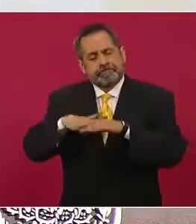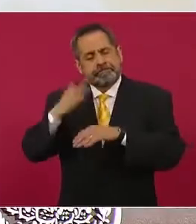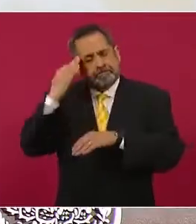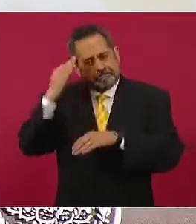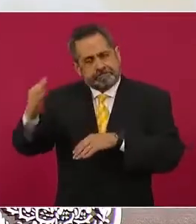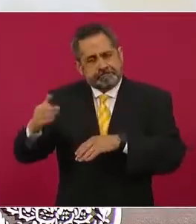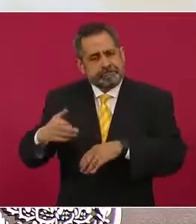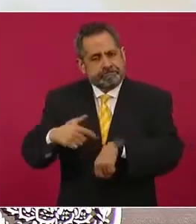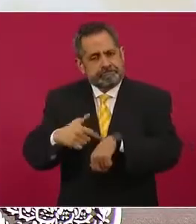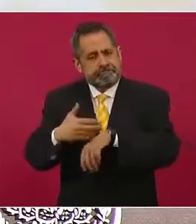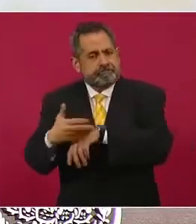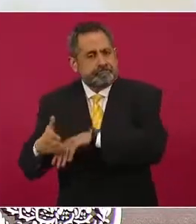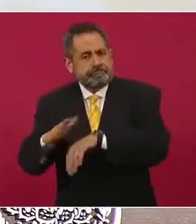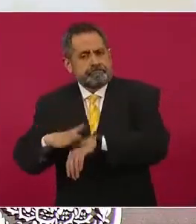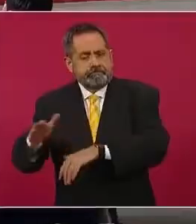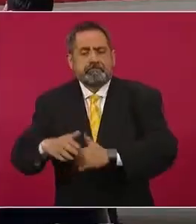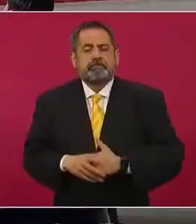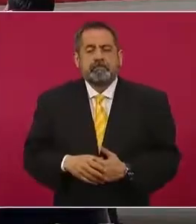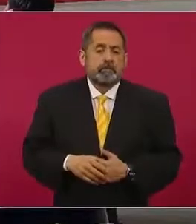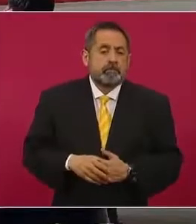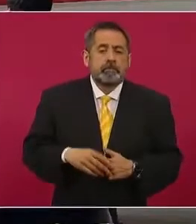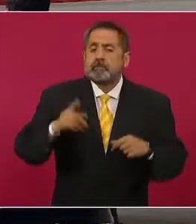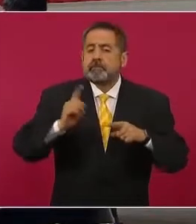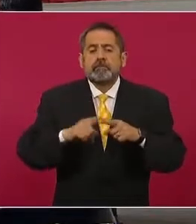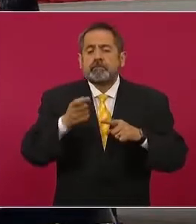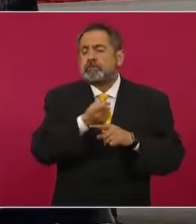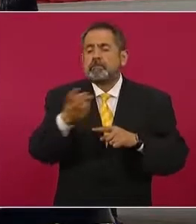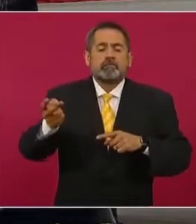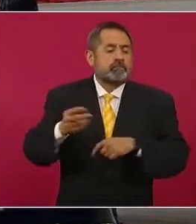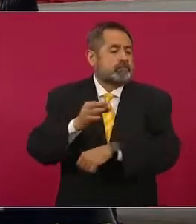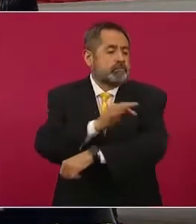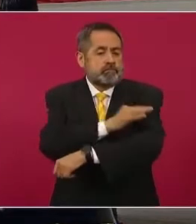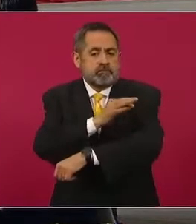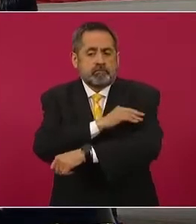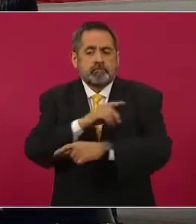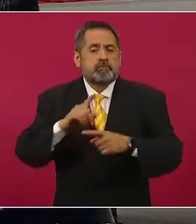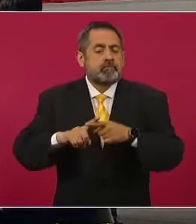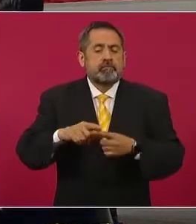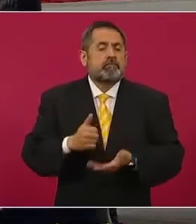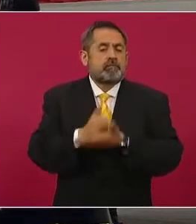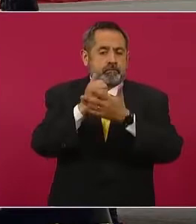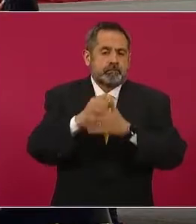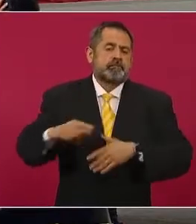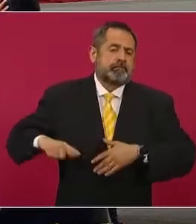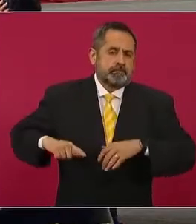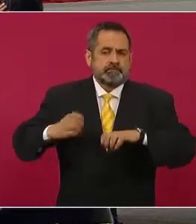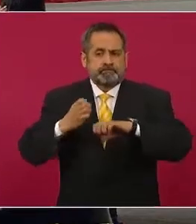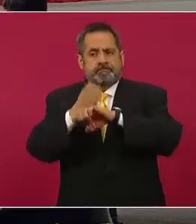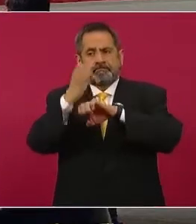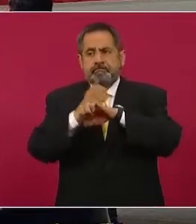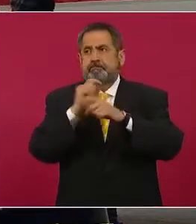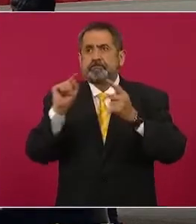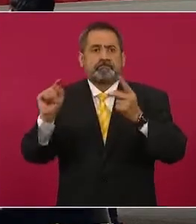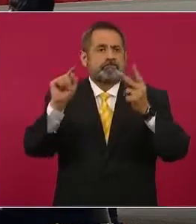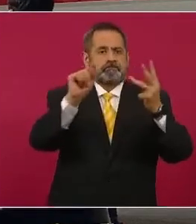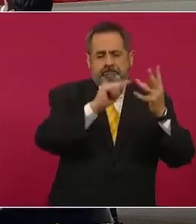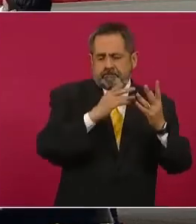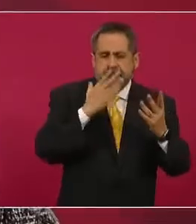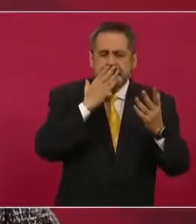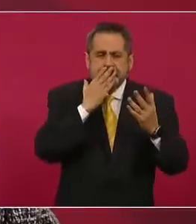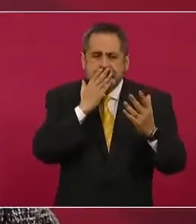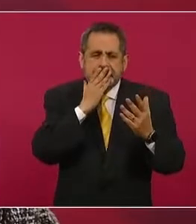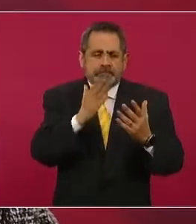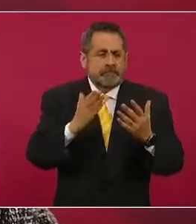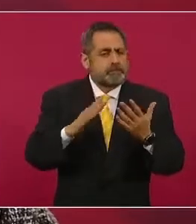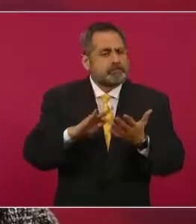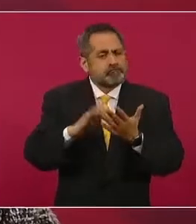vacunación al personal educativo, los que participan, pues en primera es el gobierno estatal a quien agradezco todas las facilidades y toda